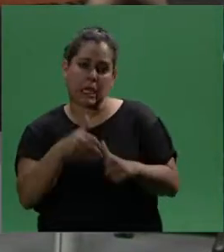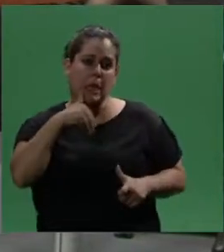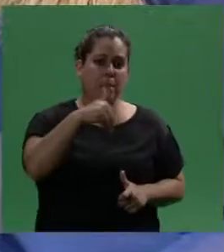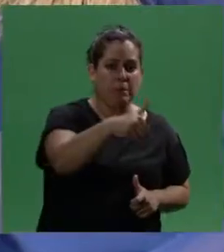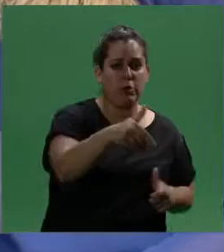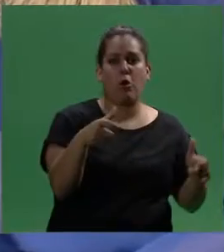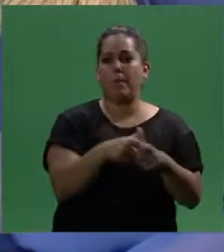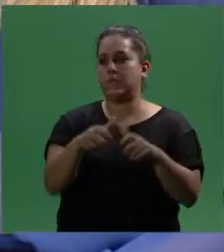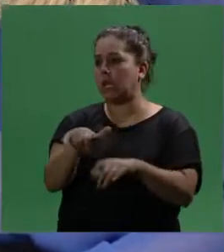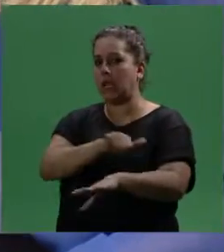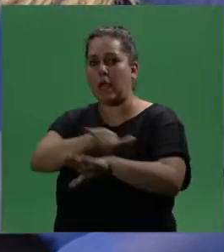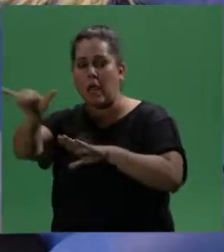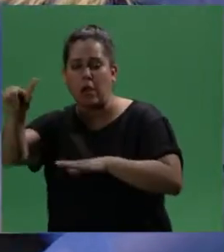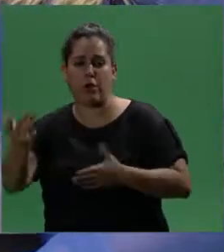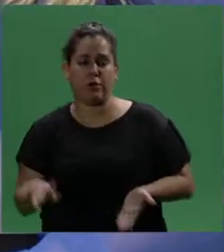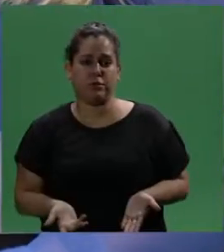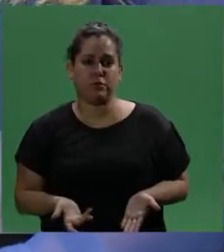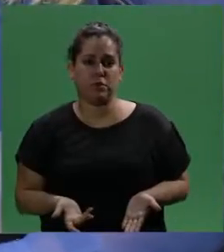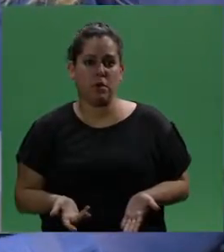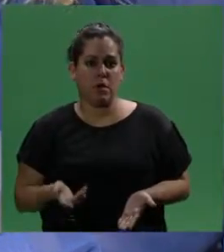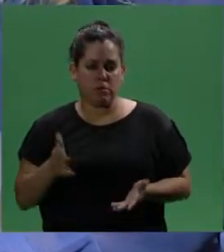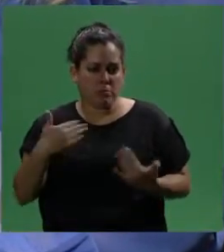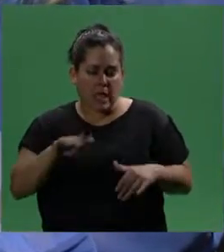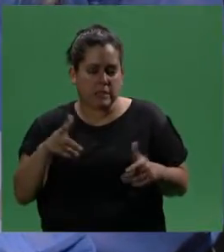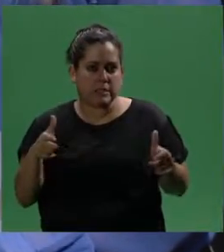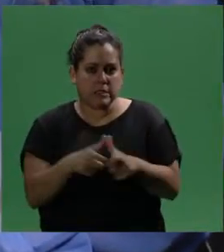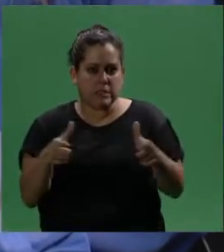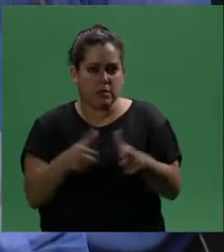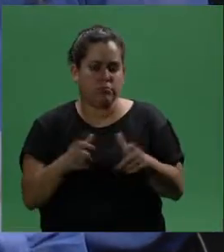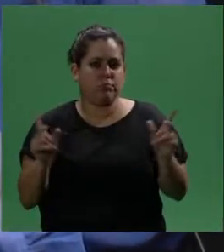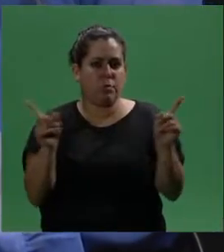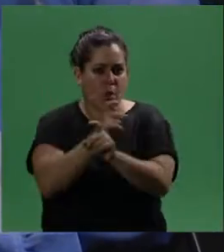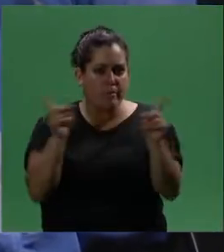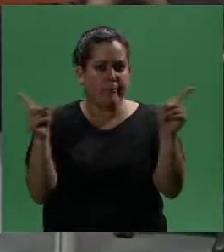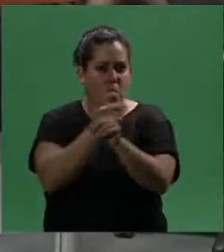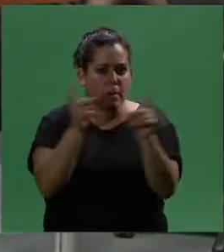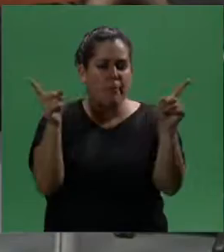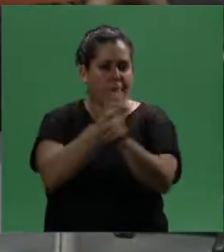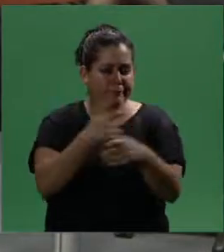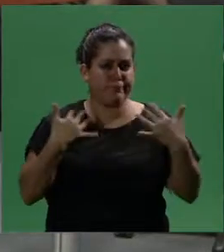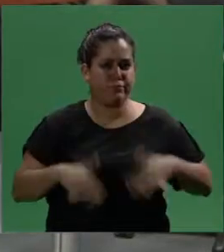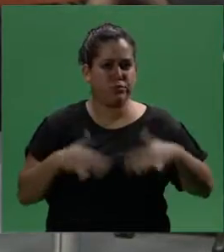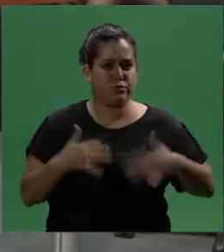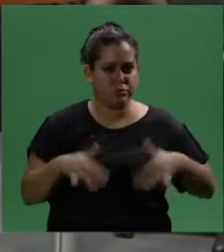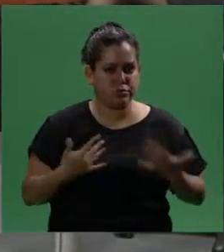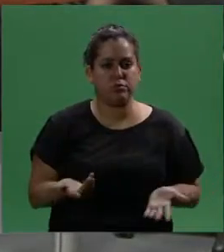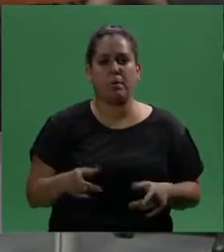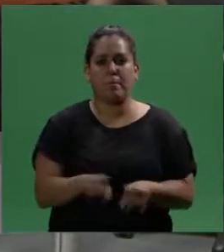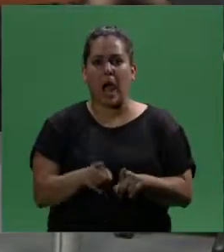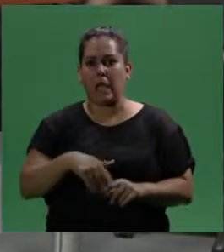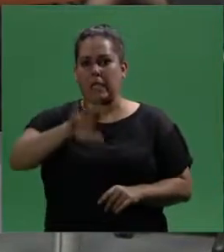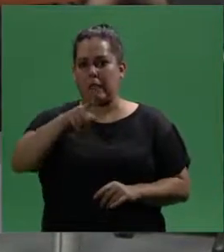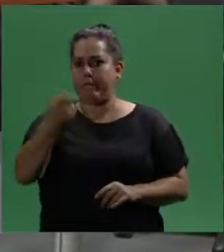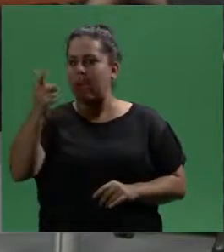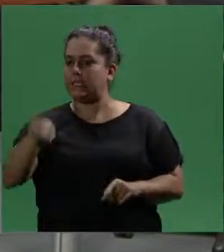Pasajes terrestres, pasajes aéreos, son más los inconvenientes que tienen que la